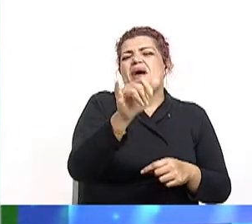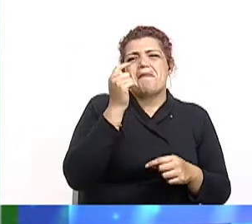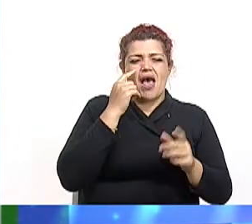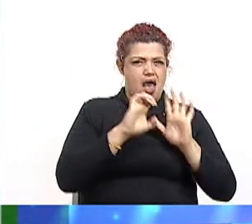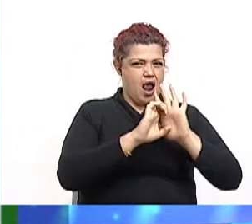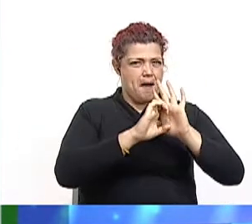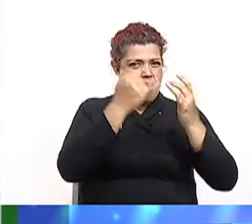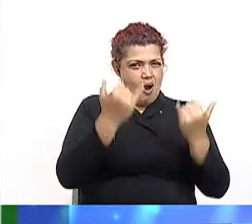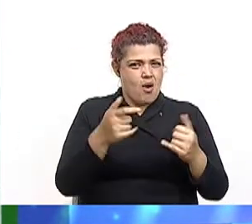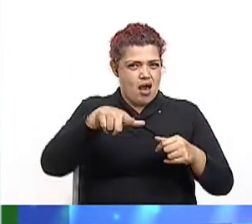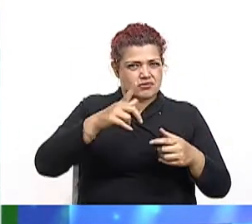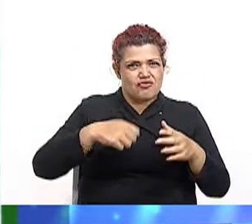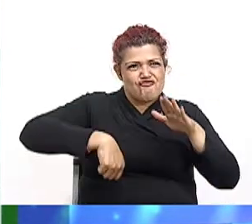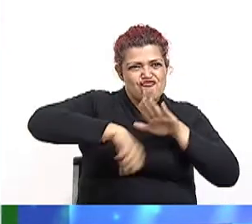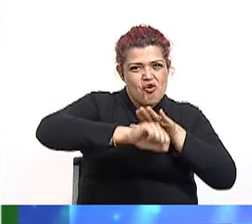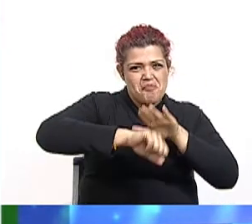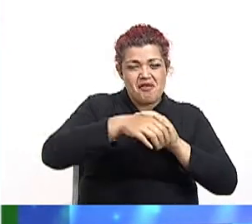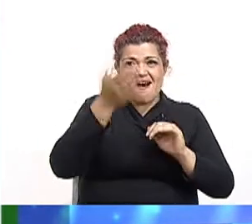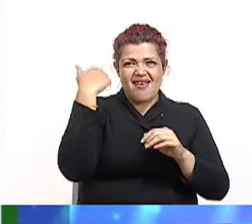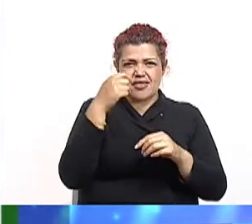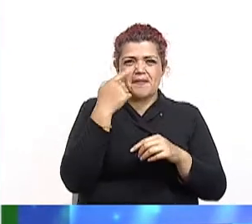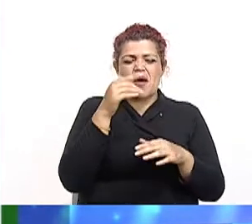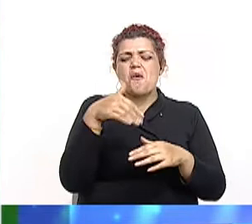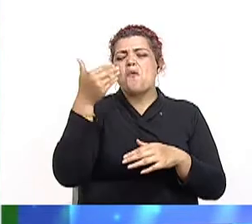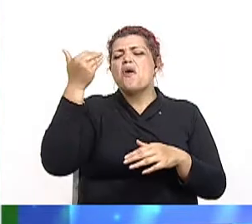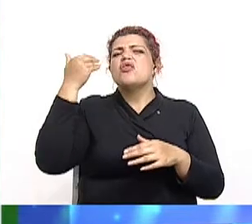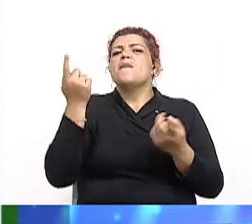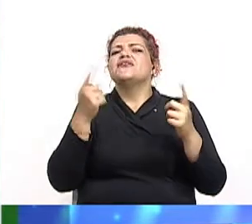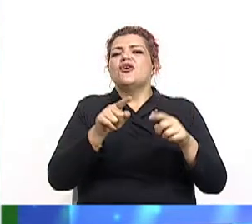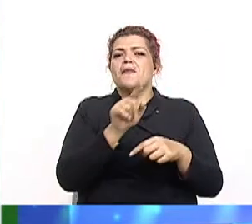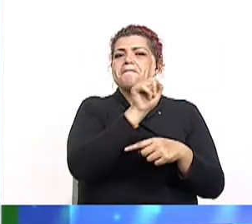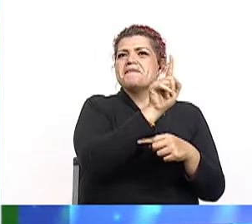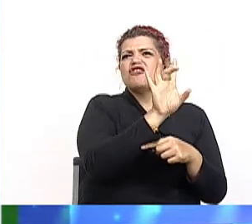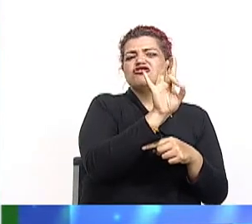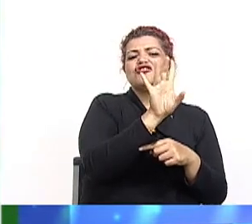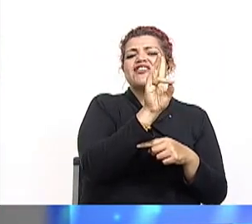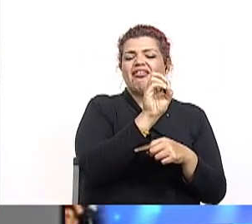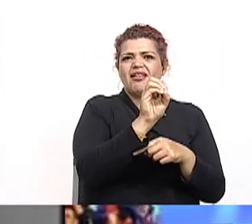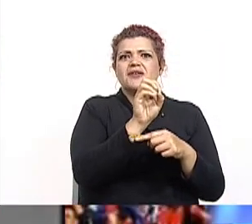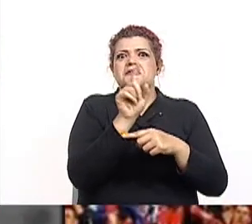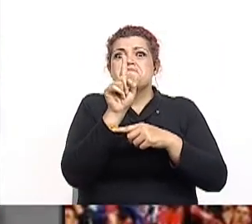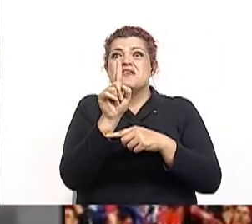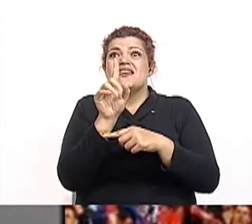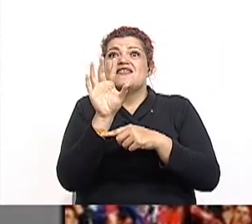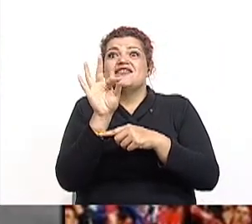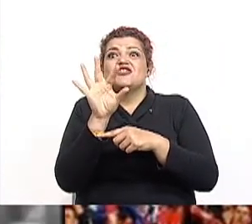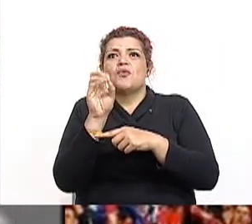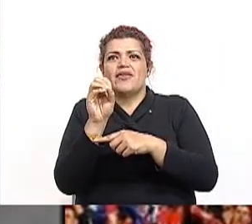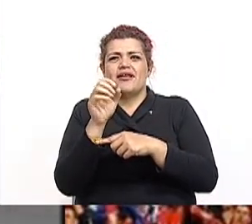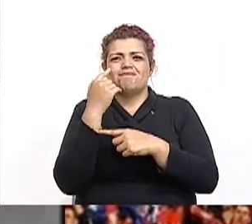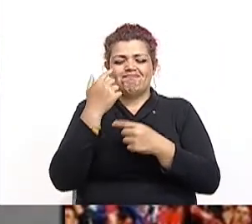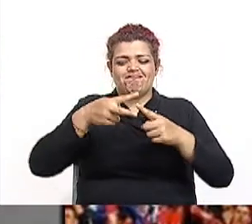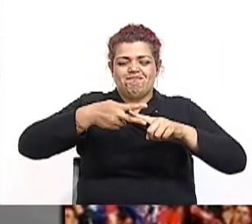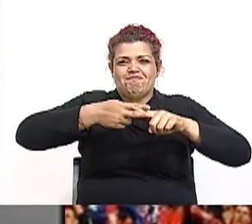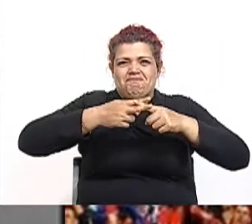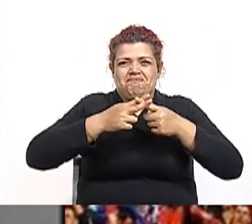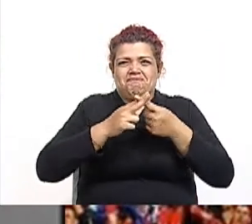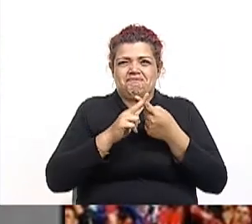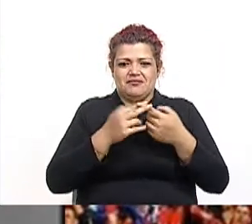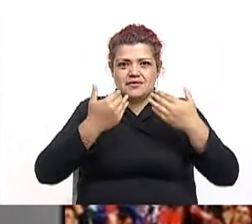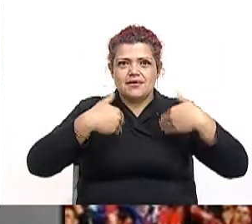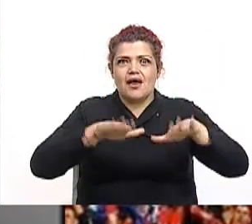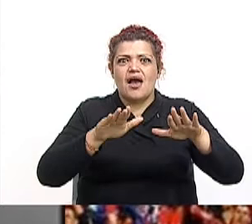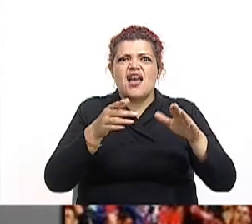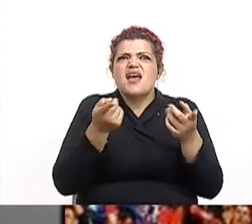se extenderá desde mil ochocientos setenta y hasta mil novecientos cincuenta aproximadamente. Pitazo inicial y arranca el